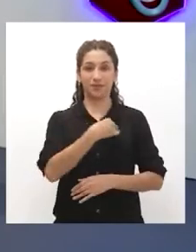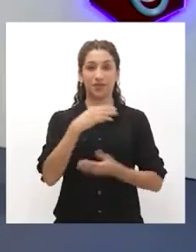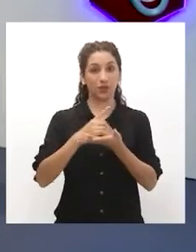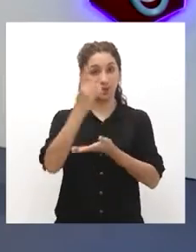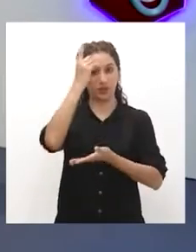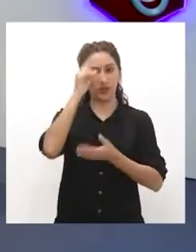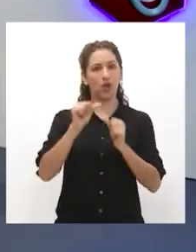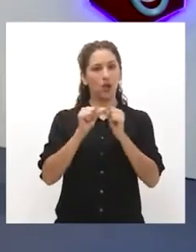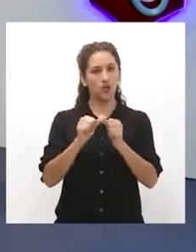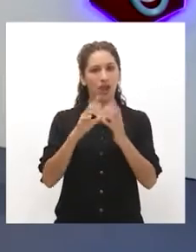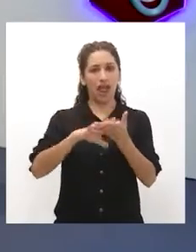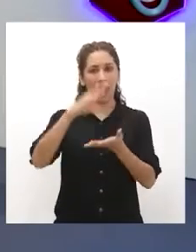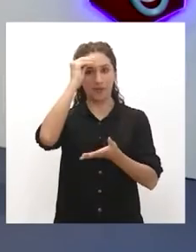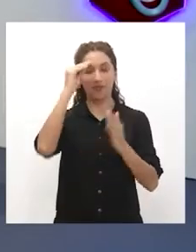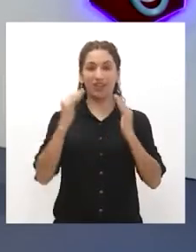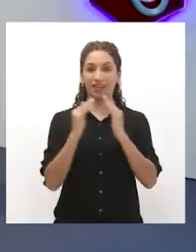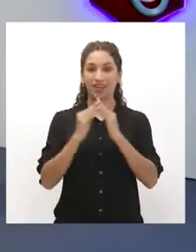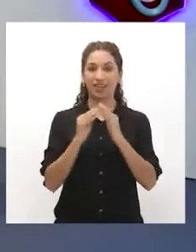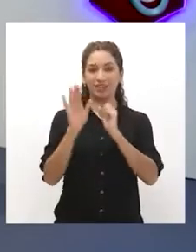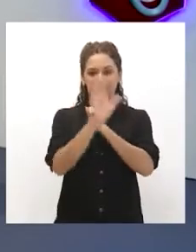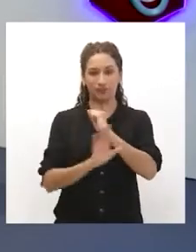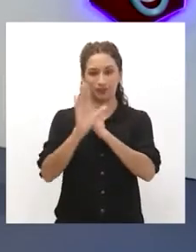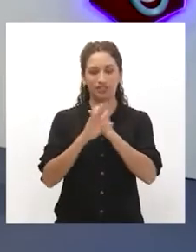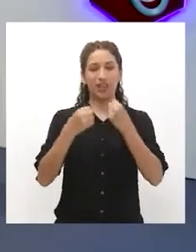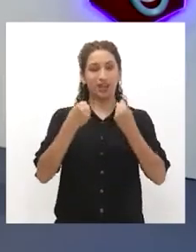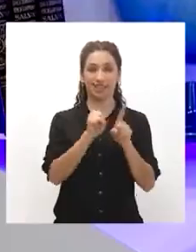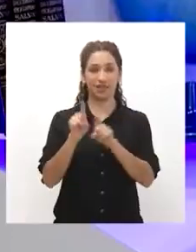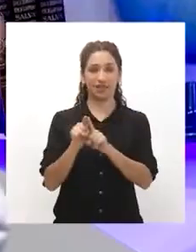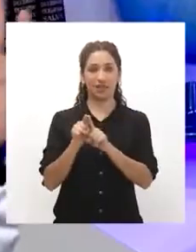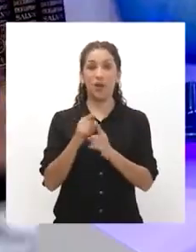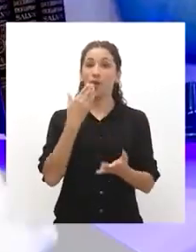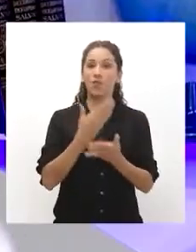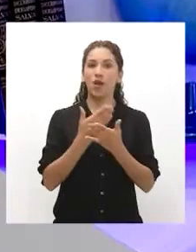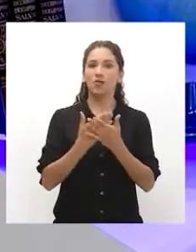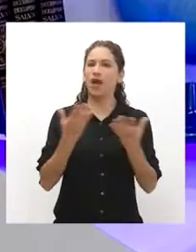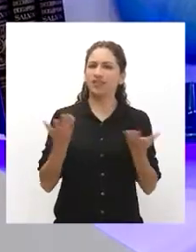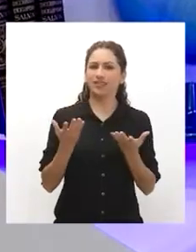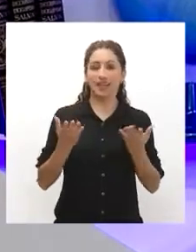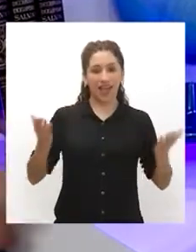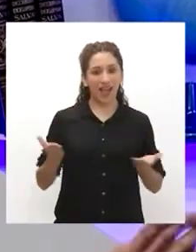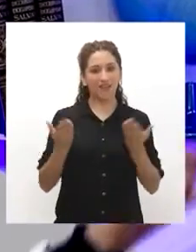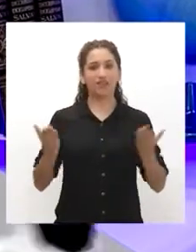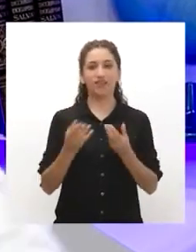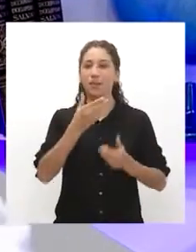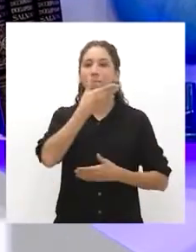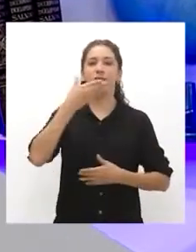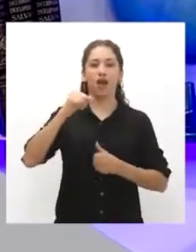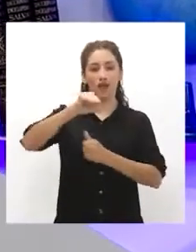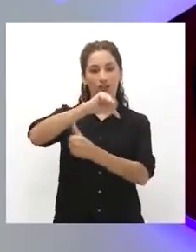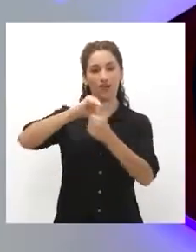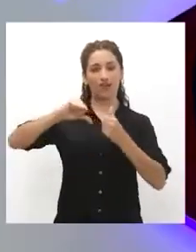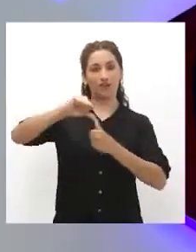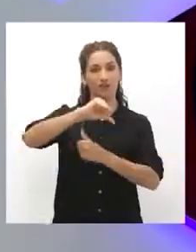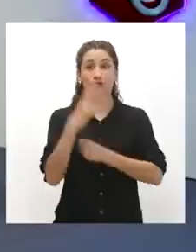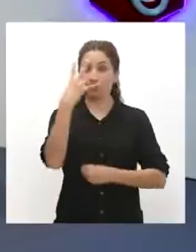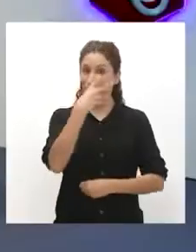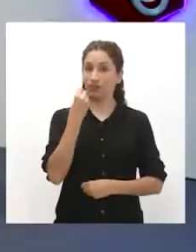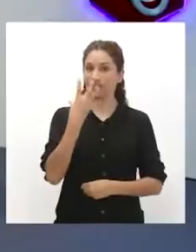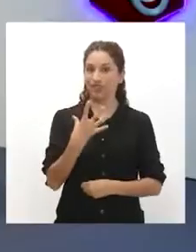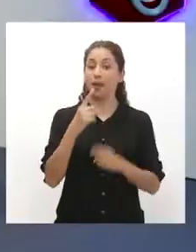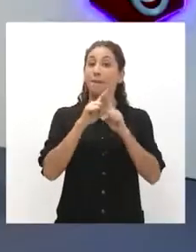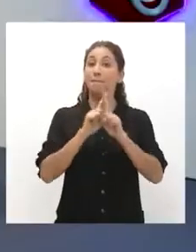seguir aprendiendo desde casa de manera segura y entretenida. Promovamos acciones para una mejor convivencia. ¡Qué bonito!